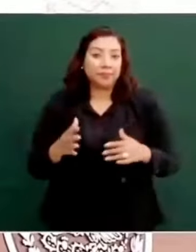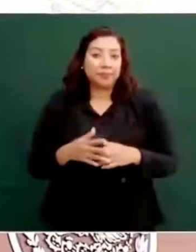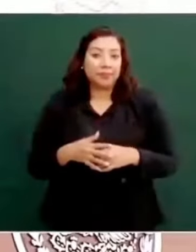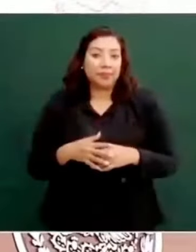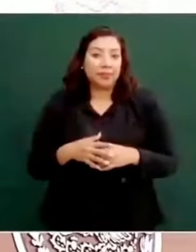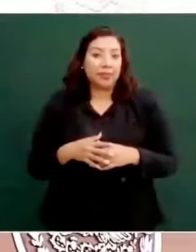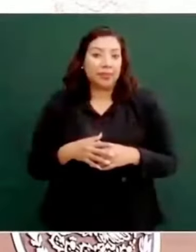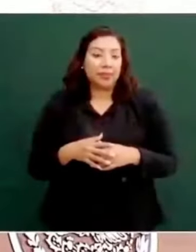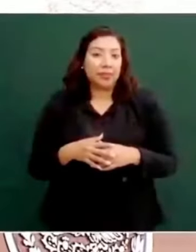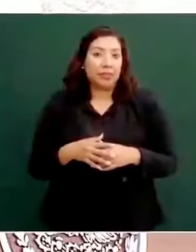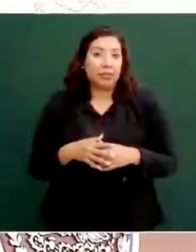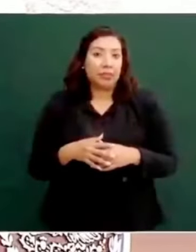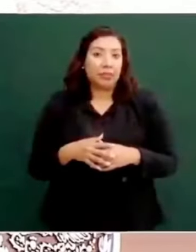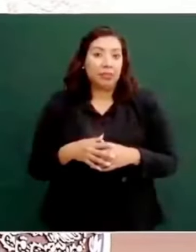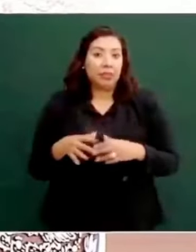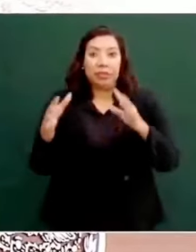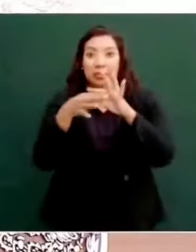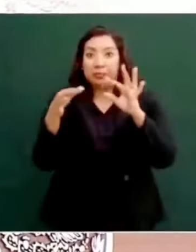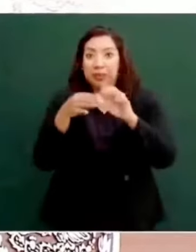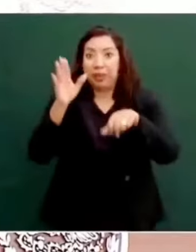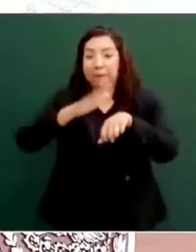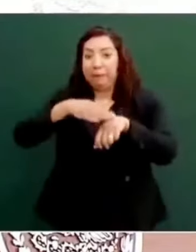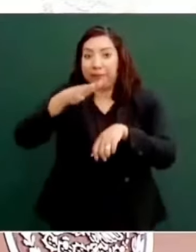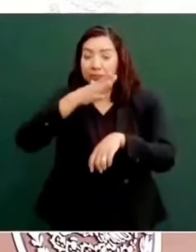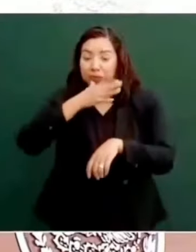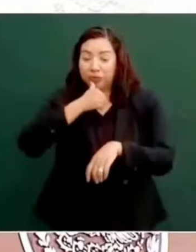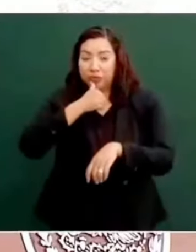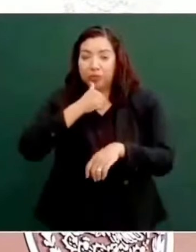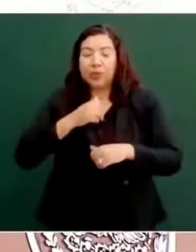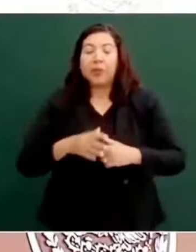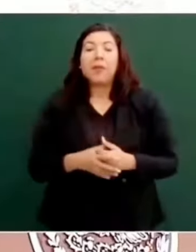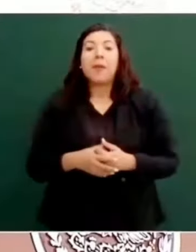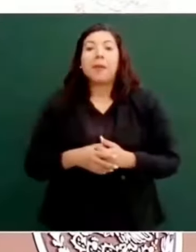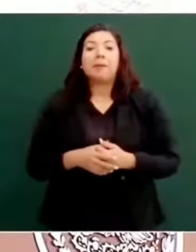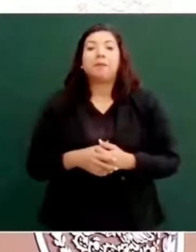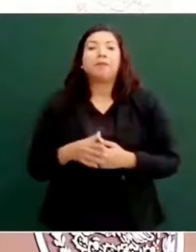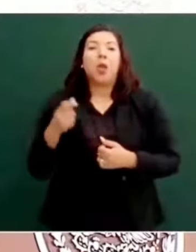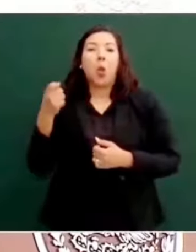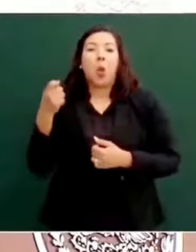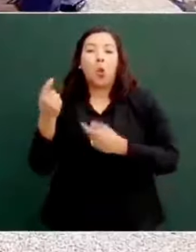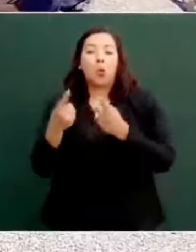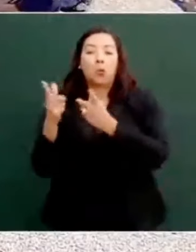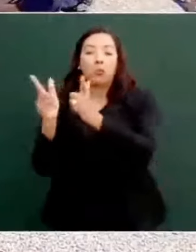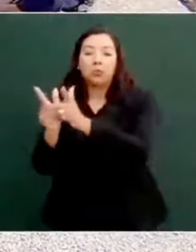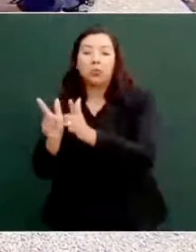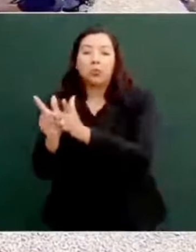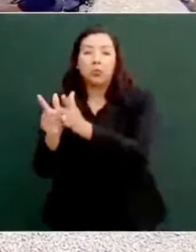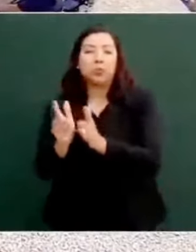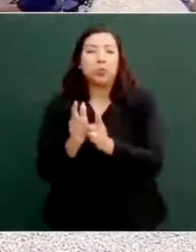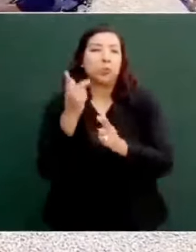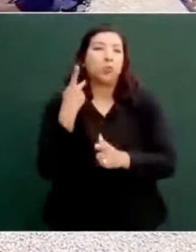a lo que me dicen a los partidos, pero un partido,